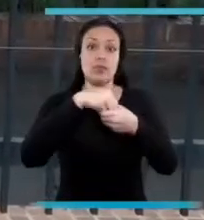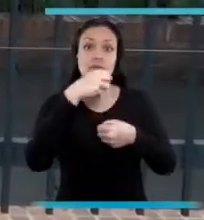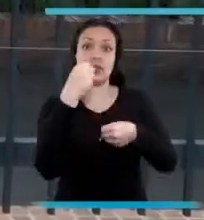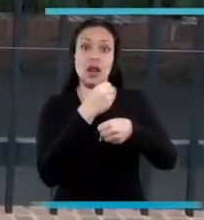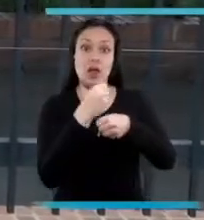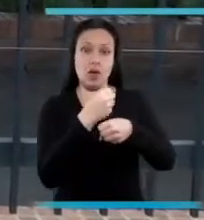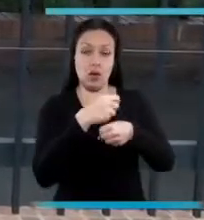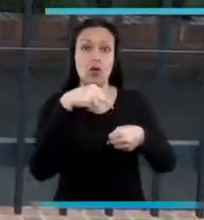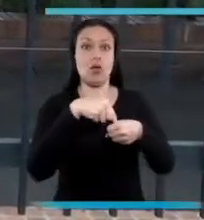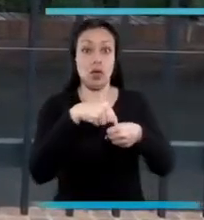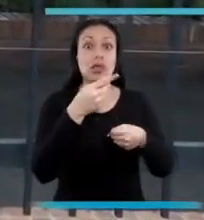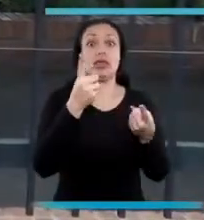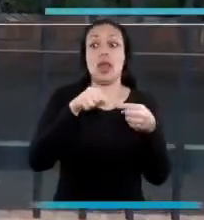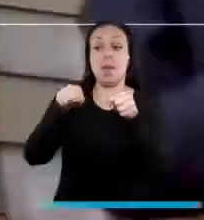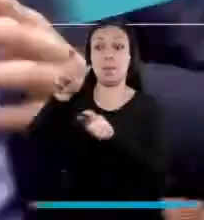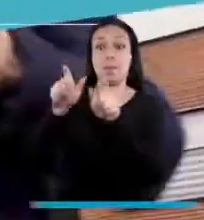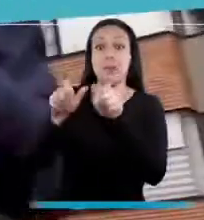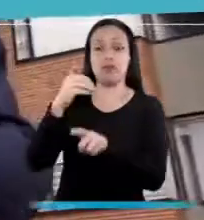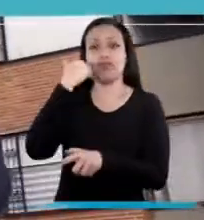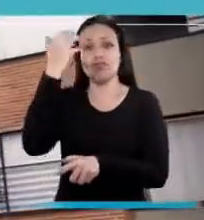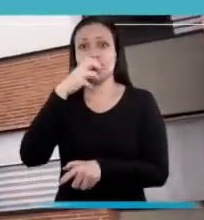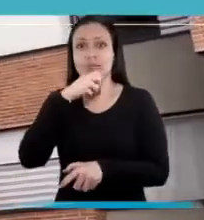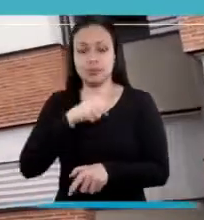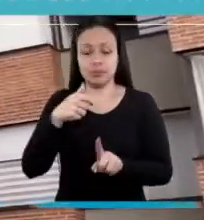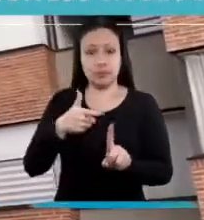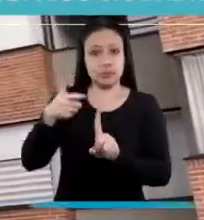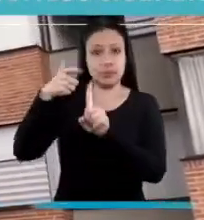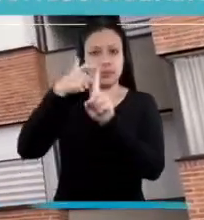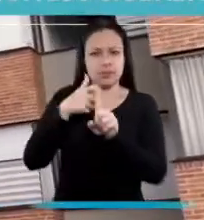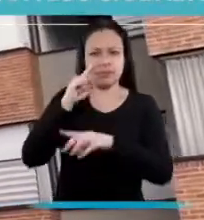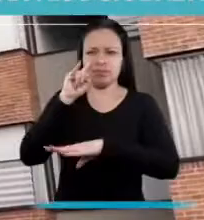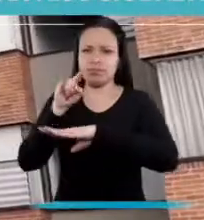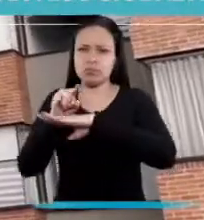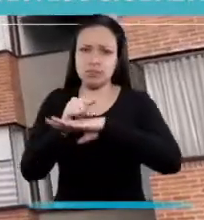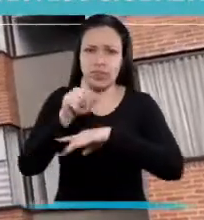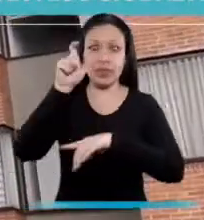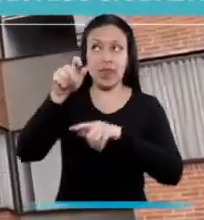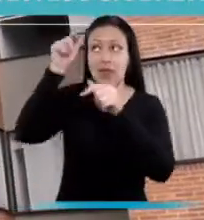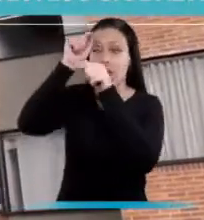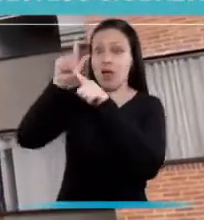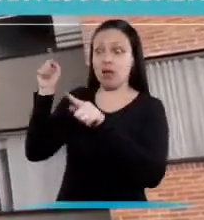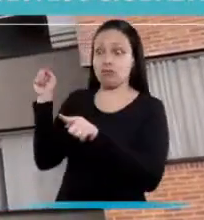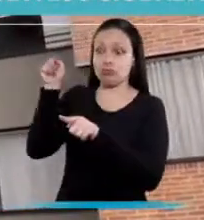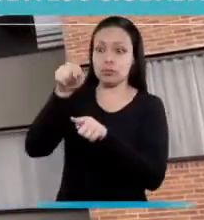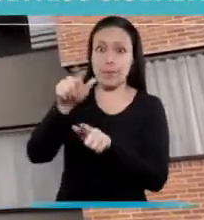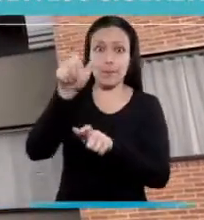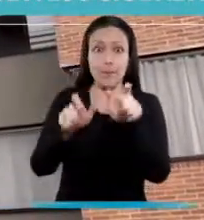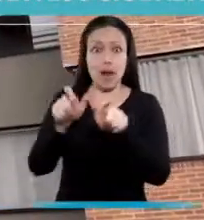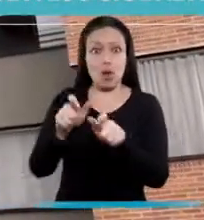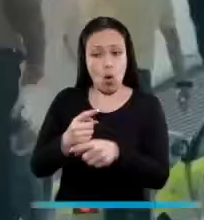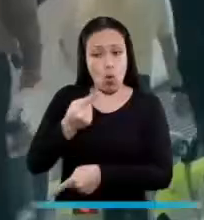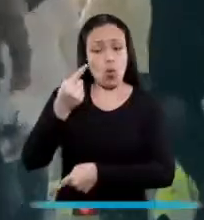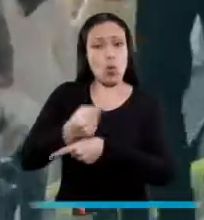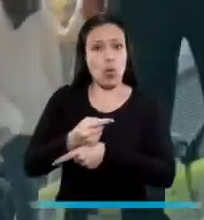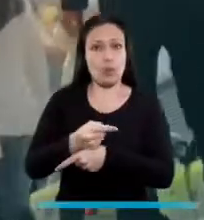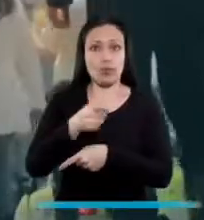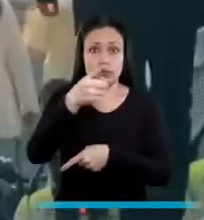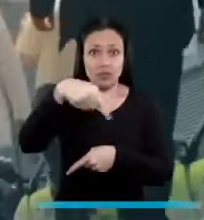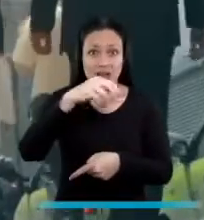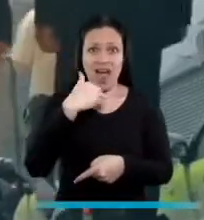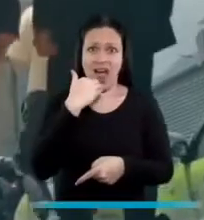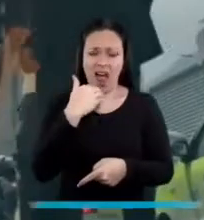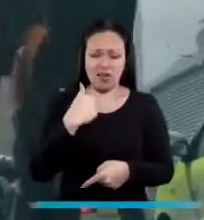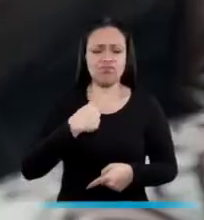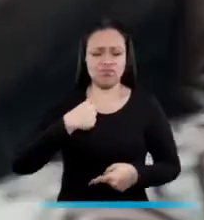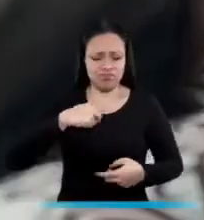y a la protección del adulto mayor. La PROCU vigila que el Estado cumpla con la responsabilidad que tiene frente a los ciudadanos. Si han tenido